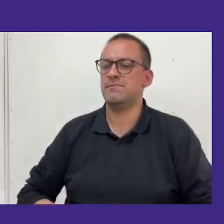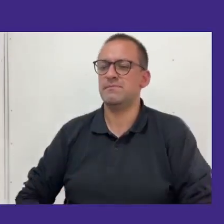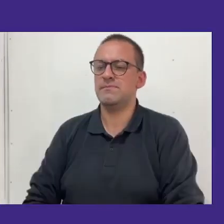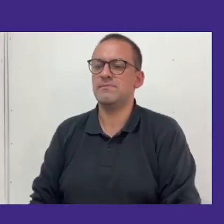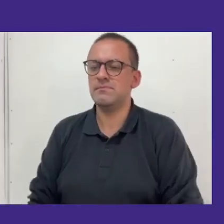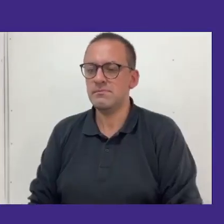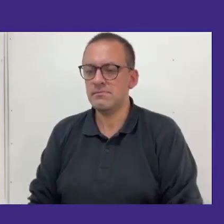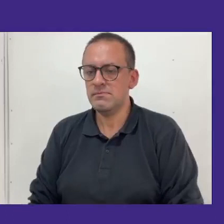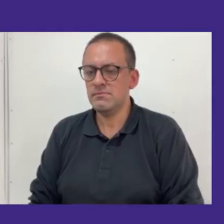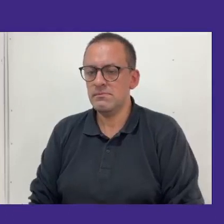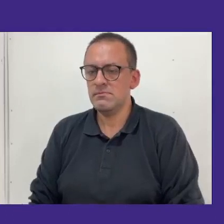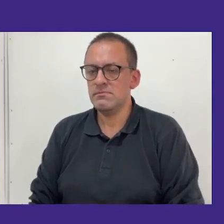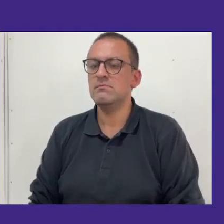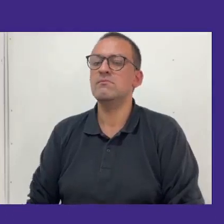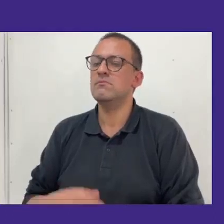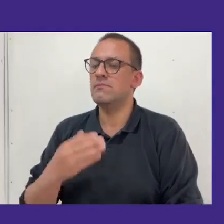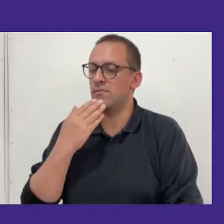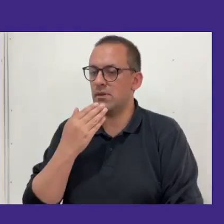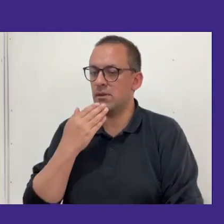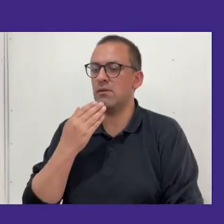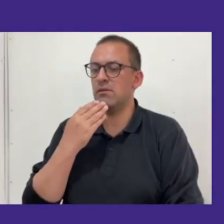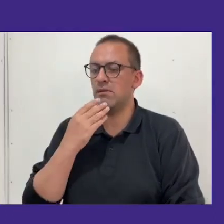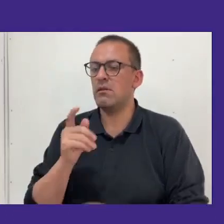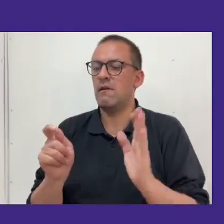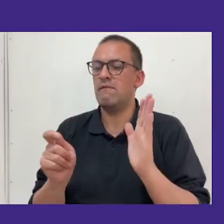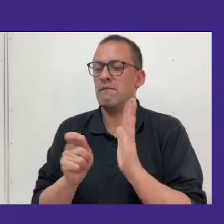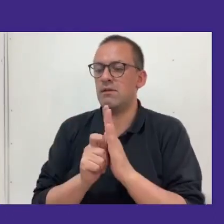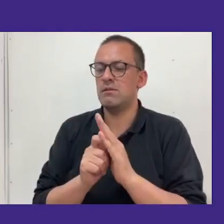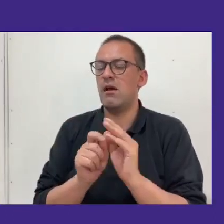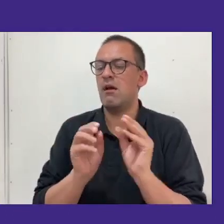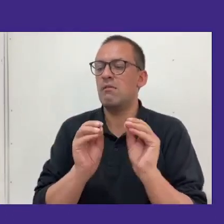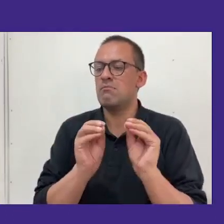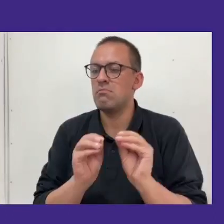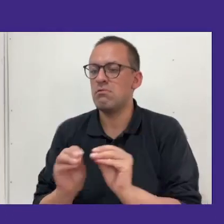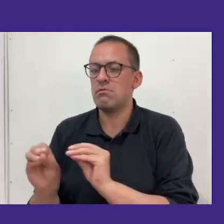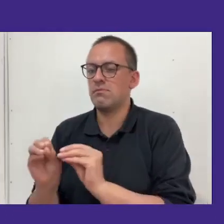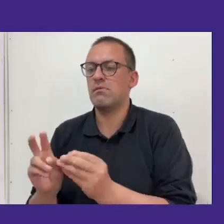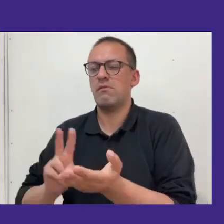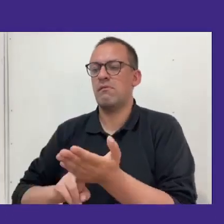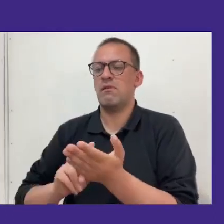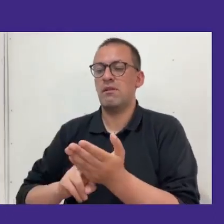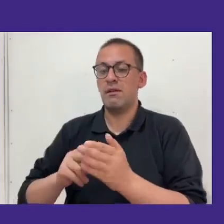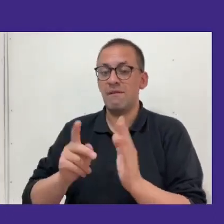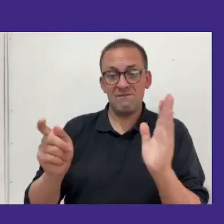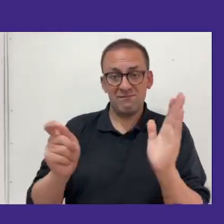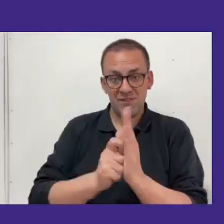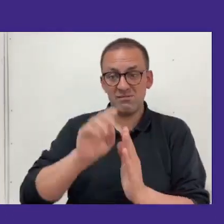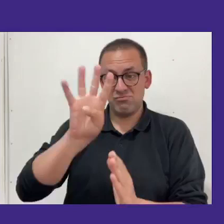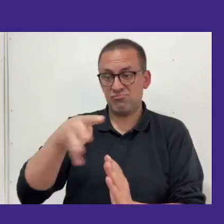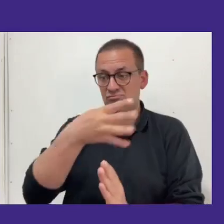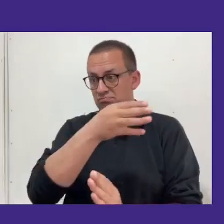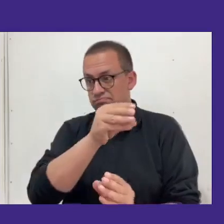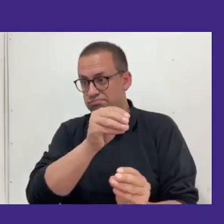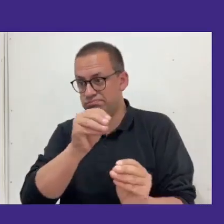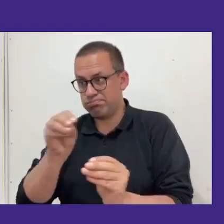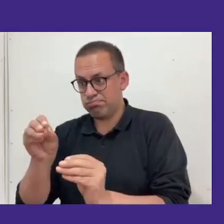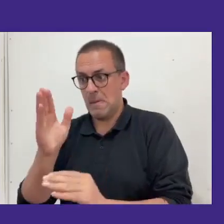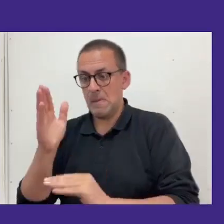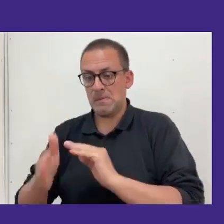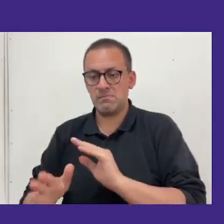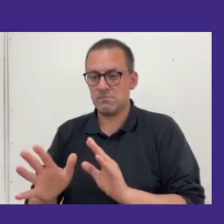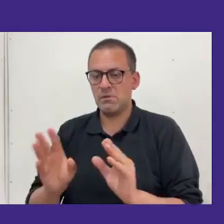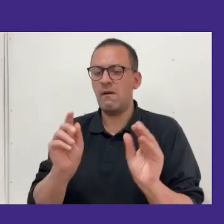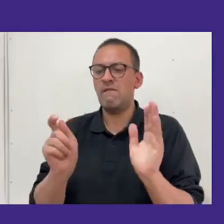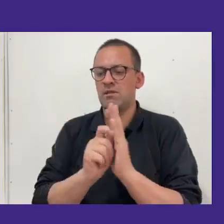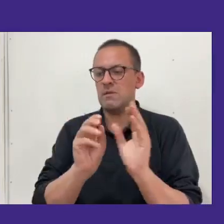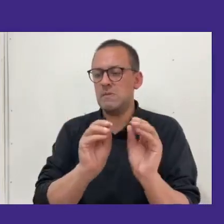y también un facilitador fue la extensión de los plazos porque definitivamente no hubiésemos logrado concretar el proyecto si no se hubiesen ampliado